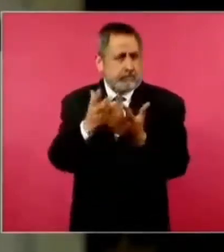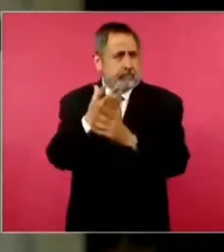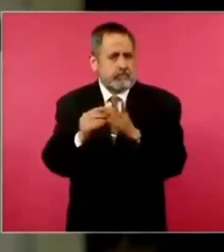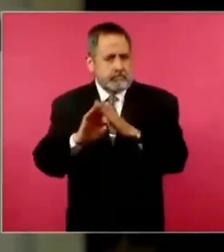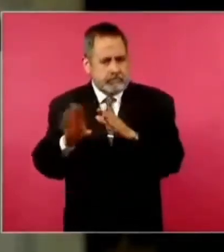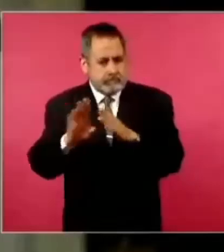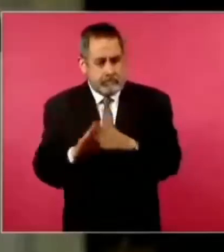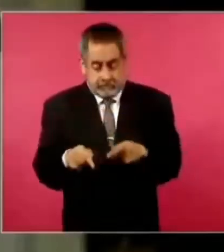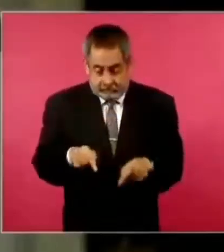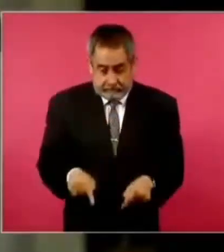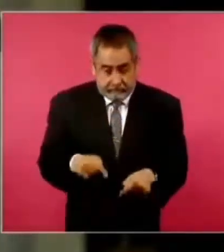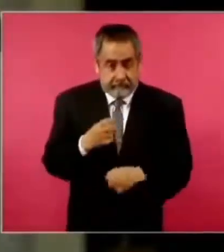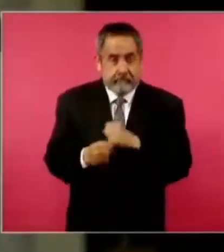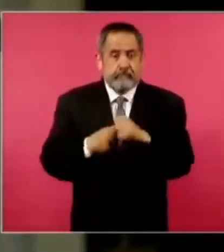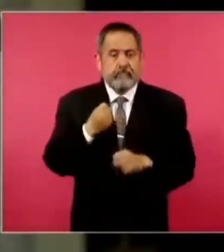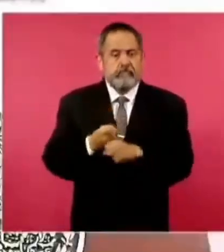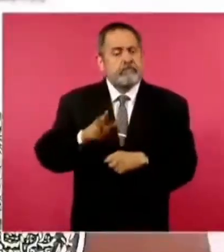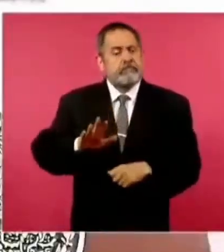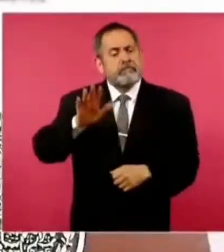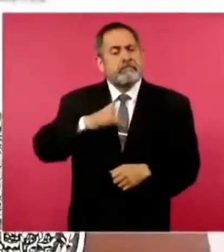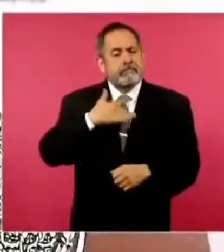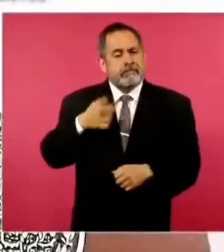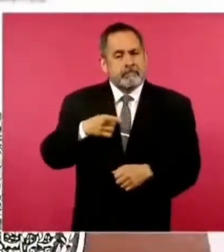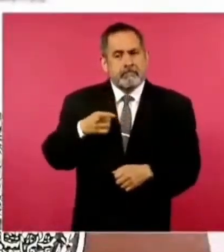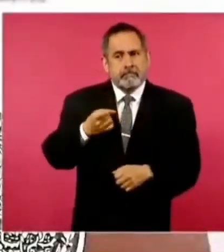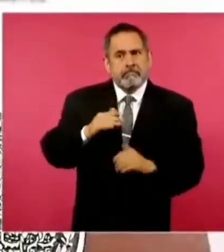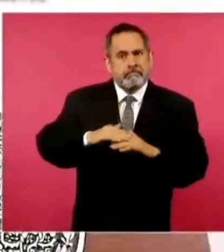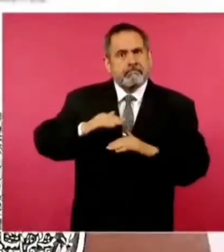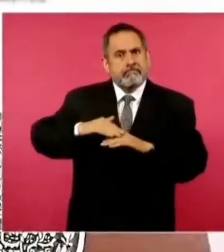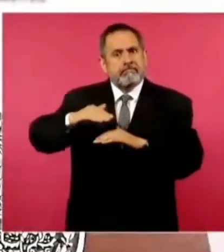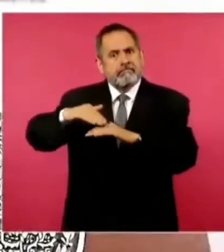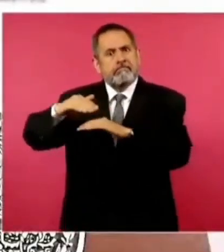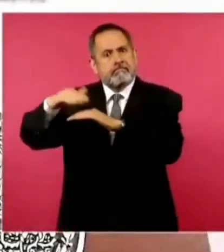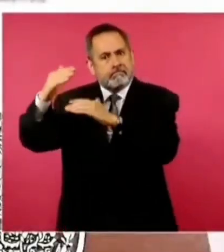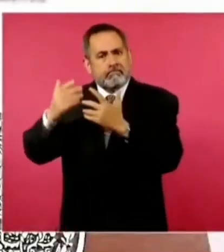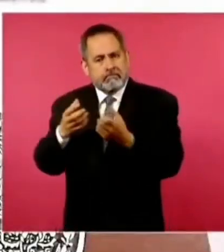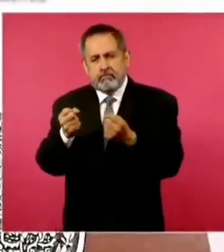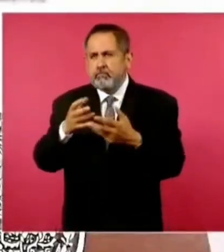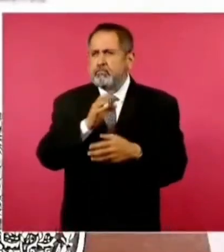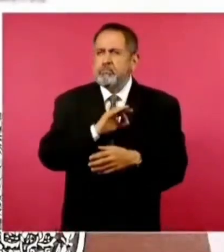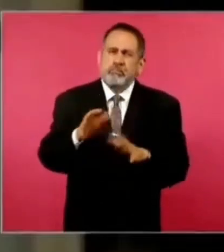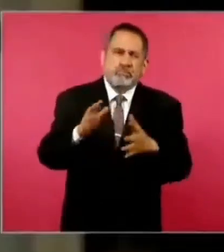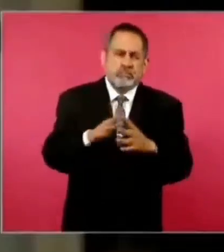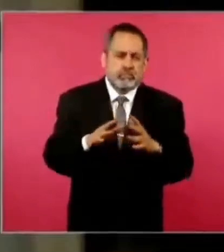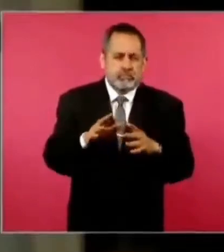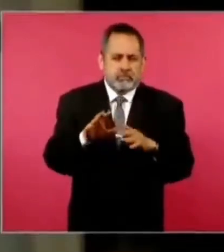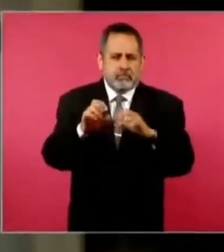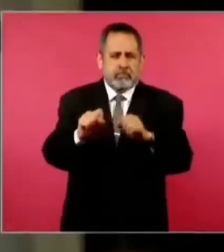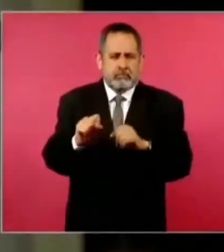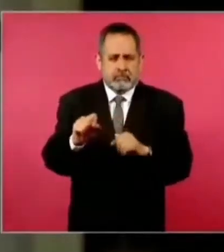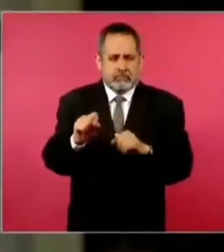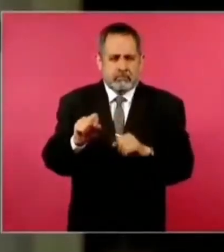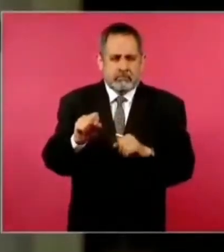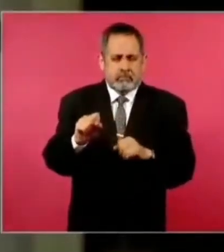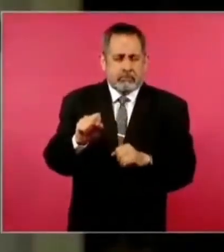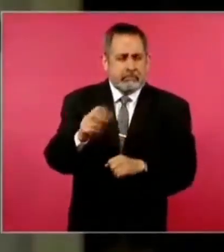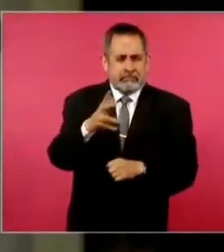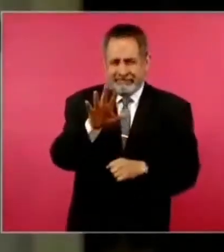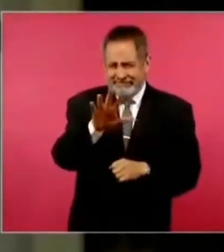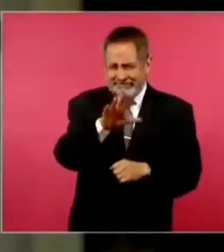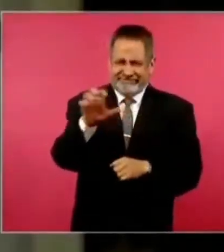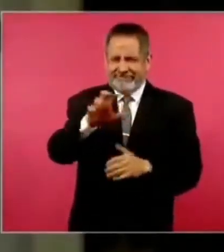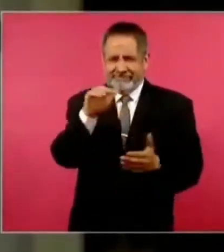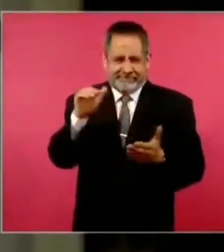Este año parece que las cifras siguen en aumento. Ya llevan casi cercano al medio millón de